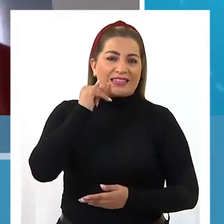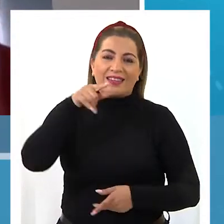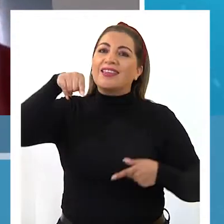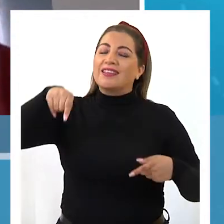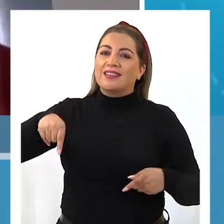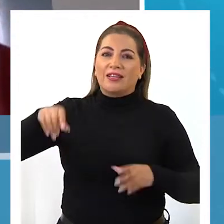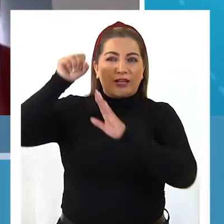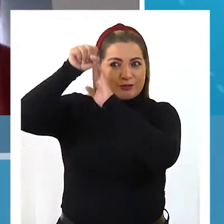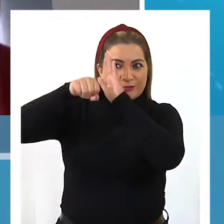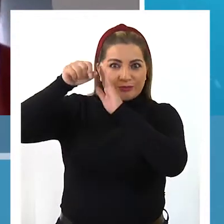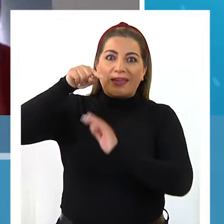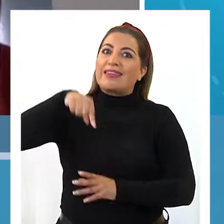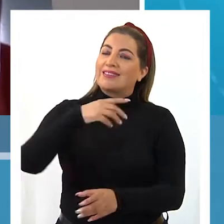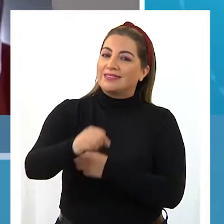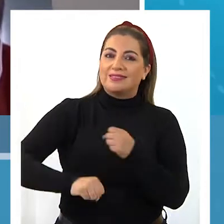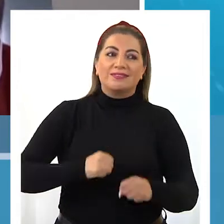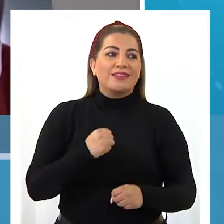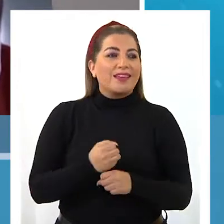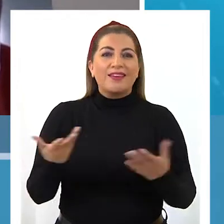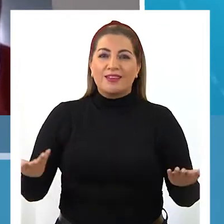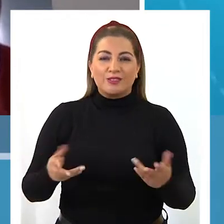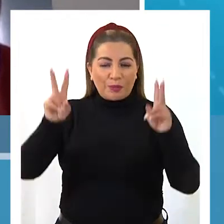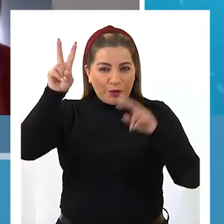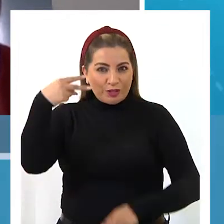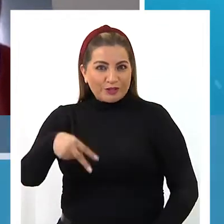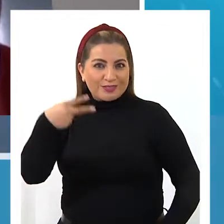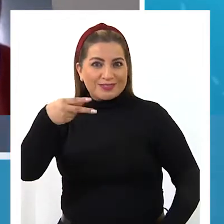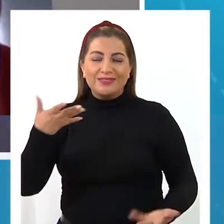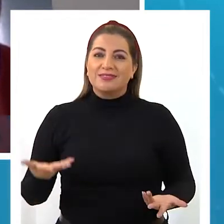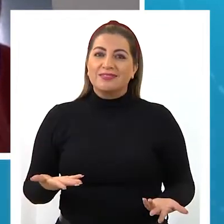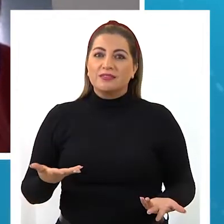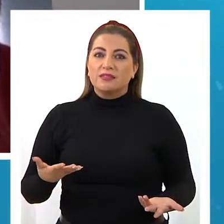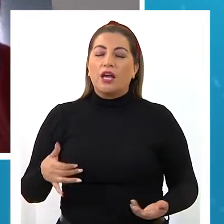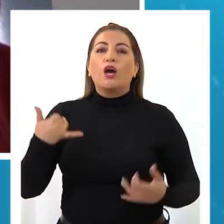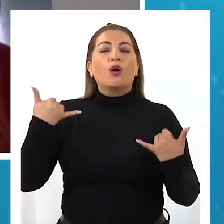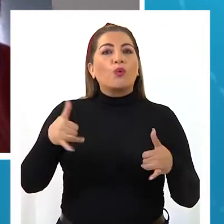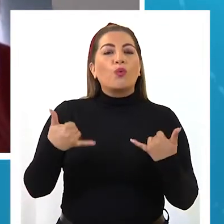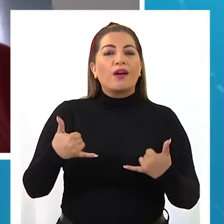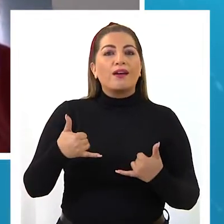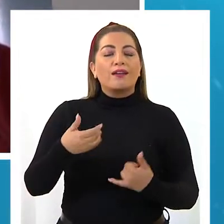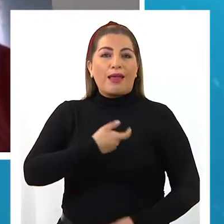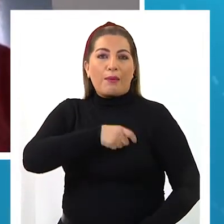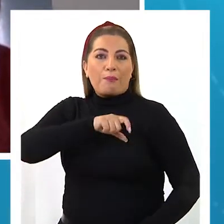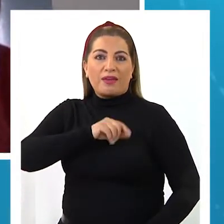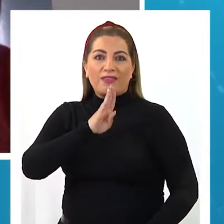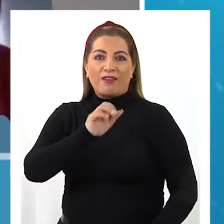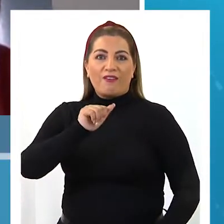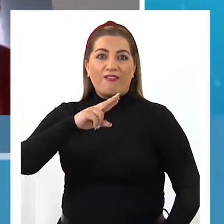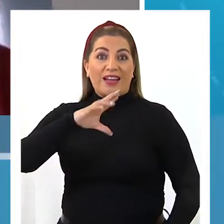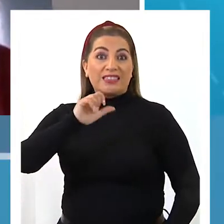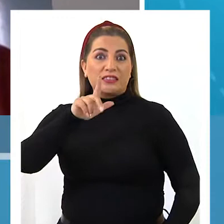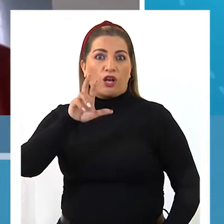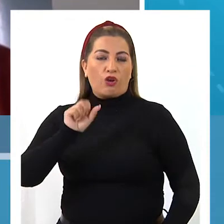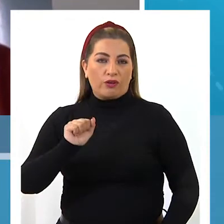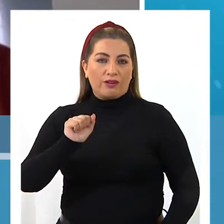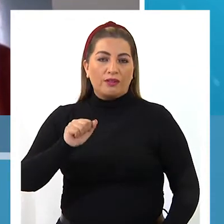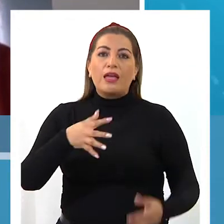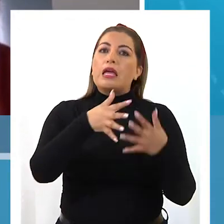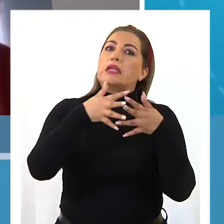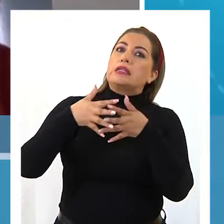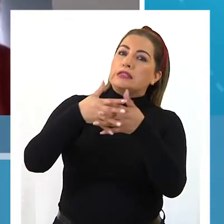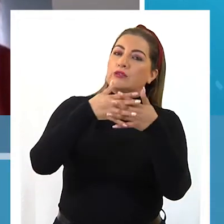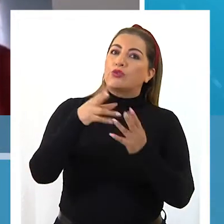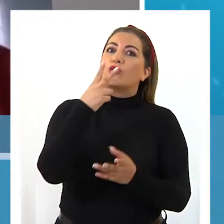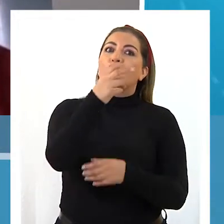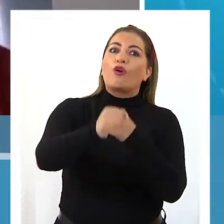ahora este mes y este año ha sido noticia por el tema de que va a jugar a Barcelona. Entonces va a estar en Estados Unidos dos años jugando